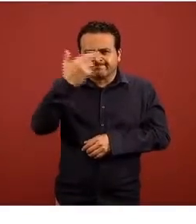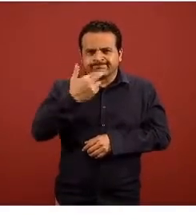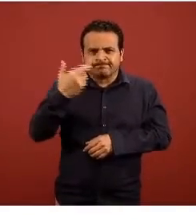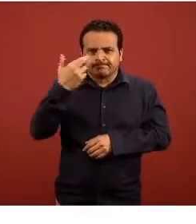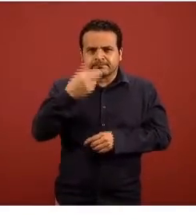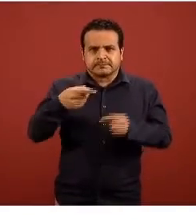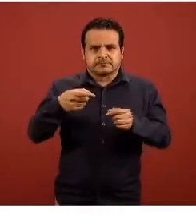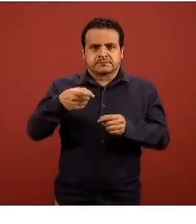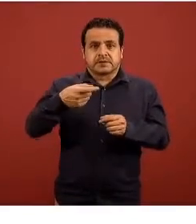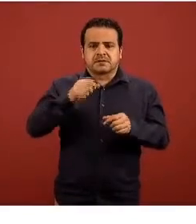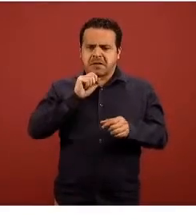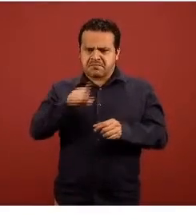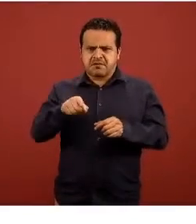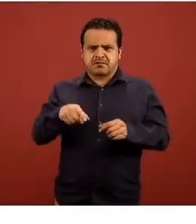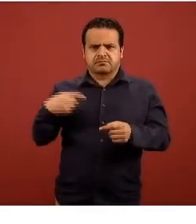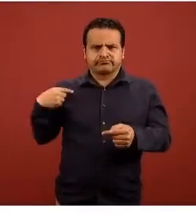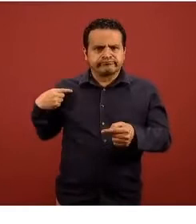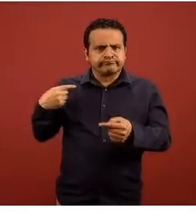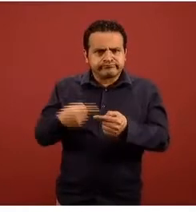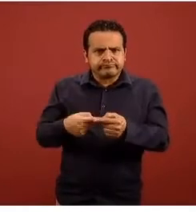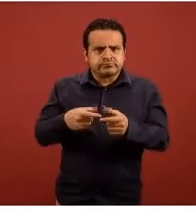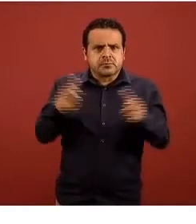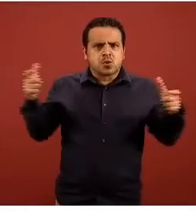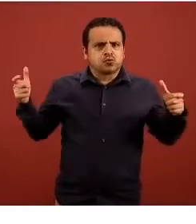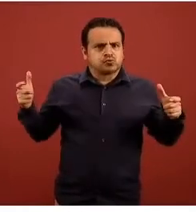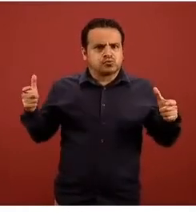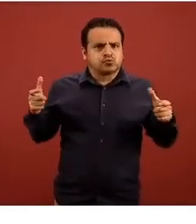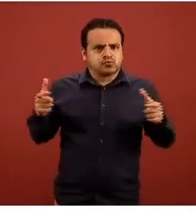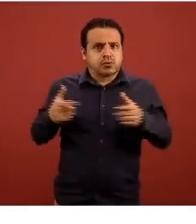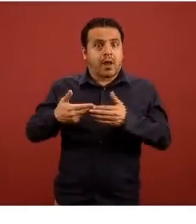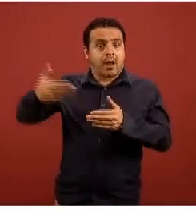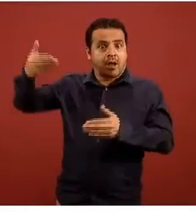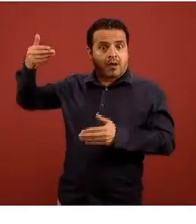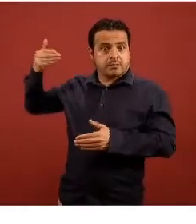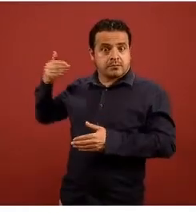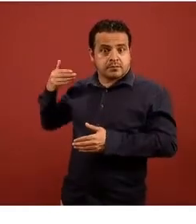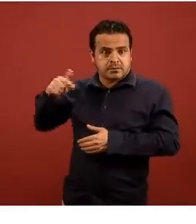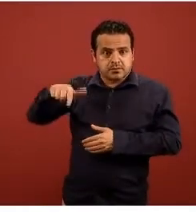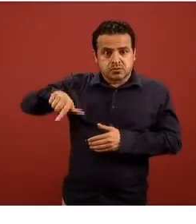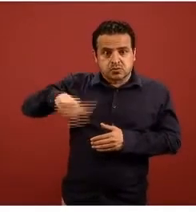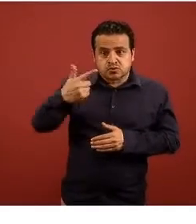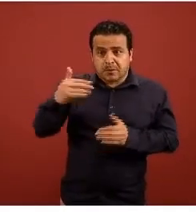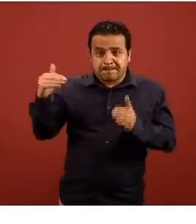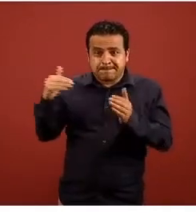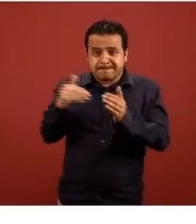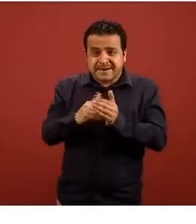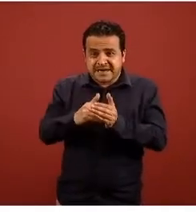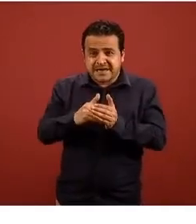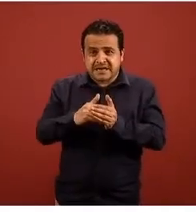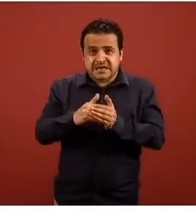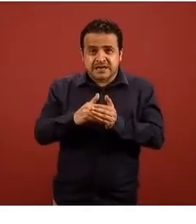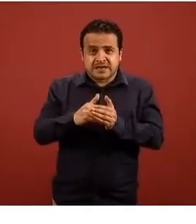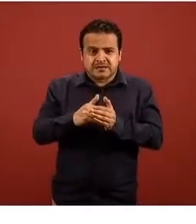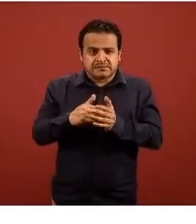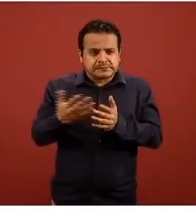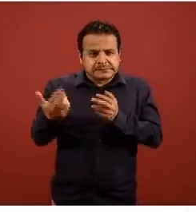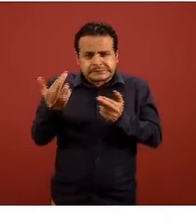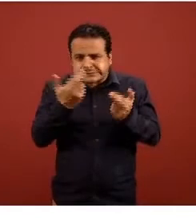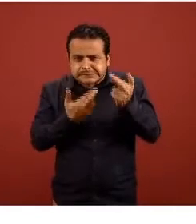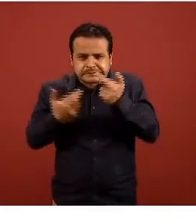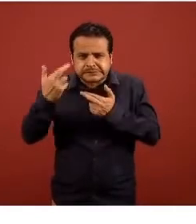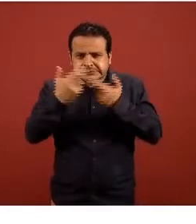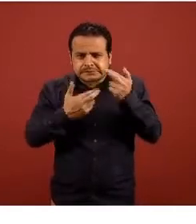estado disminuyendo de casi 12.100 casos que teníamos hace 5 días ahora son 7